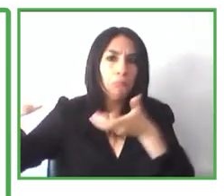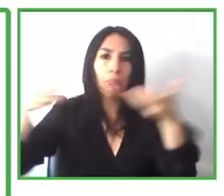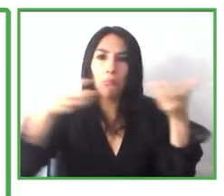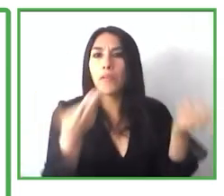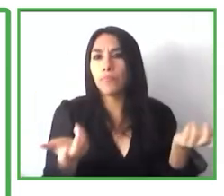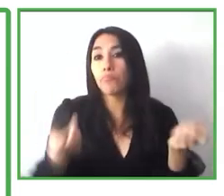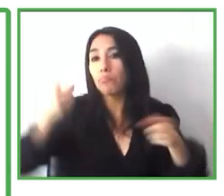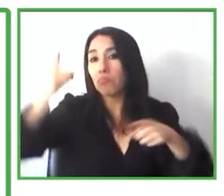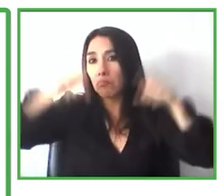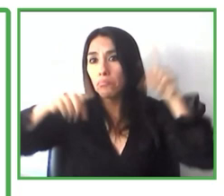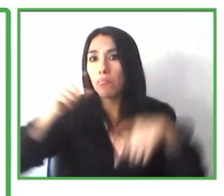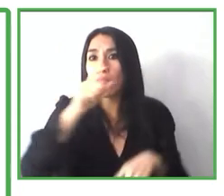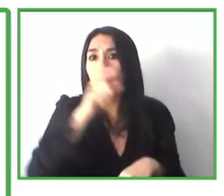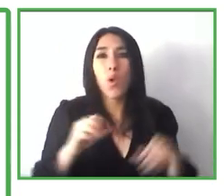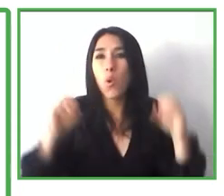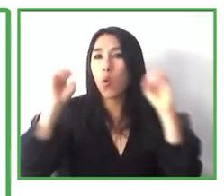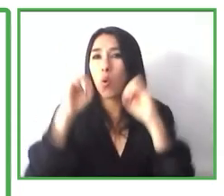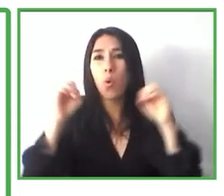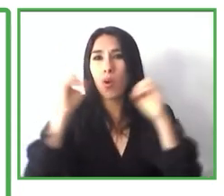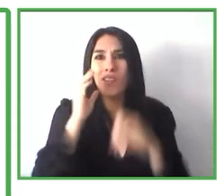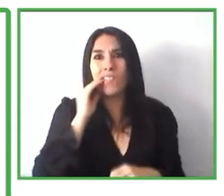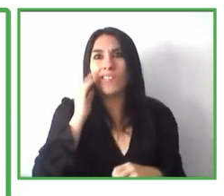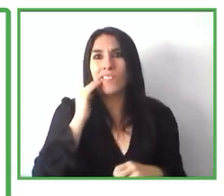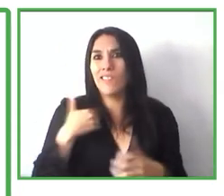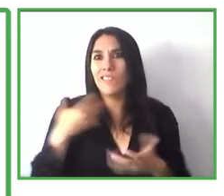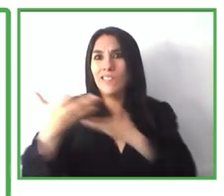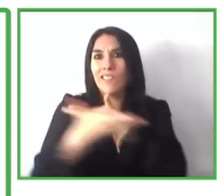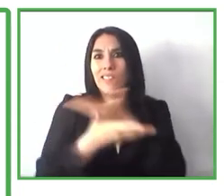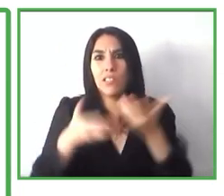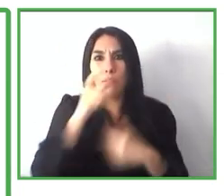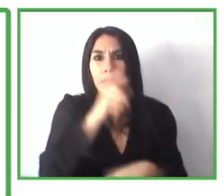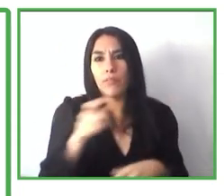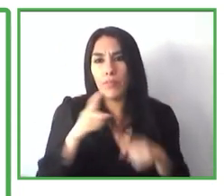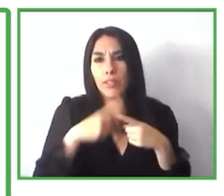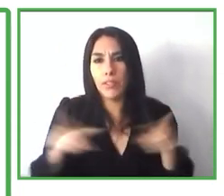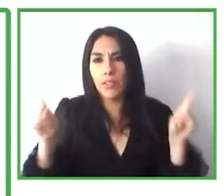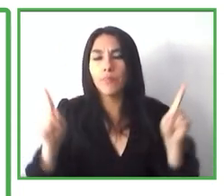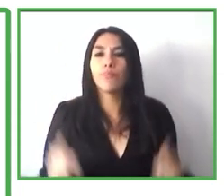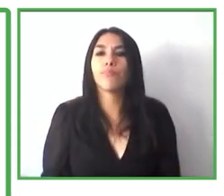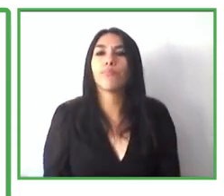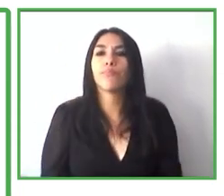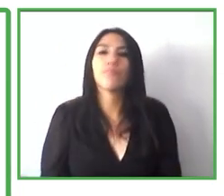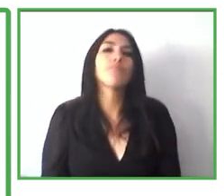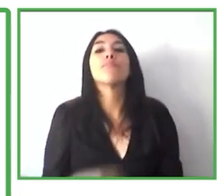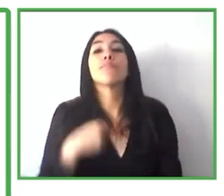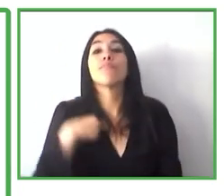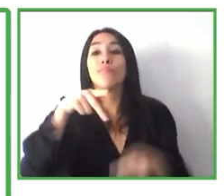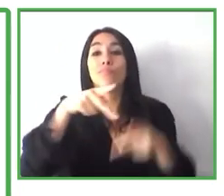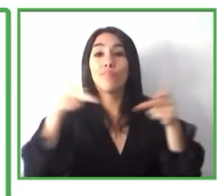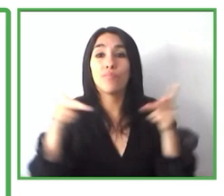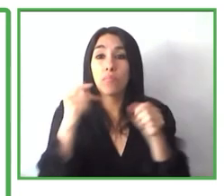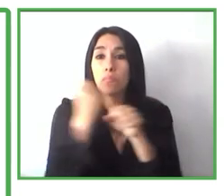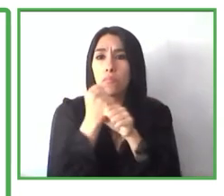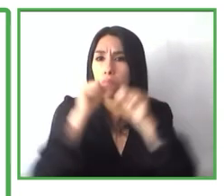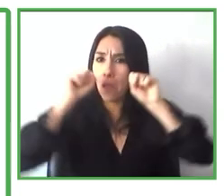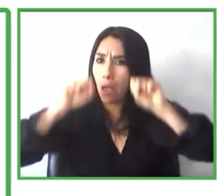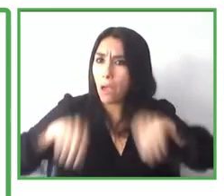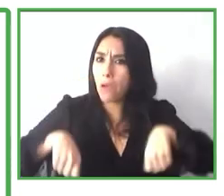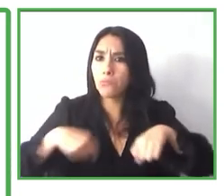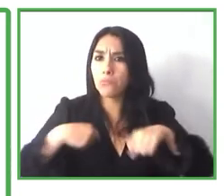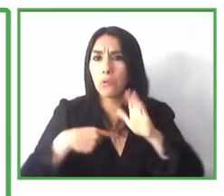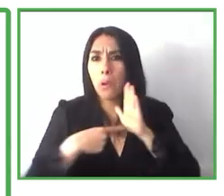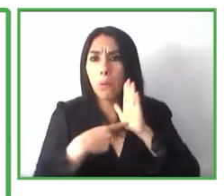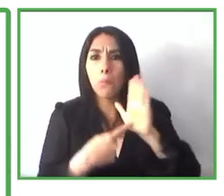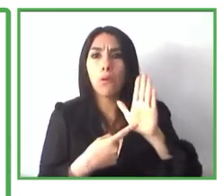personas diferentes a ellos, los instructores laborales podemos dar el ejemplo en cómo enfrentar a cada persona